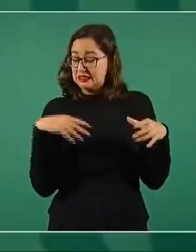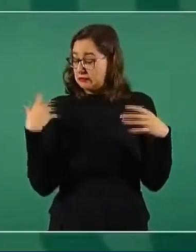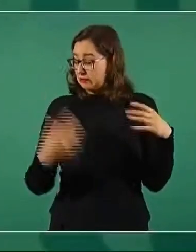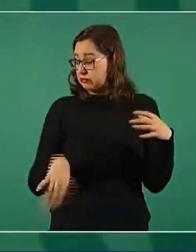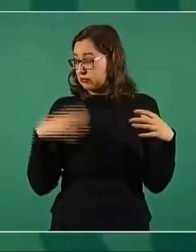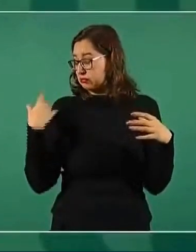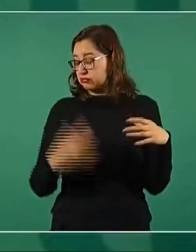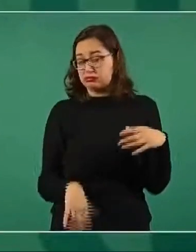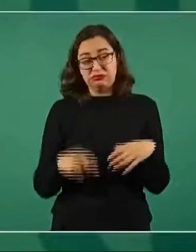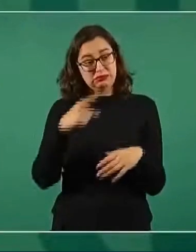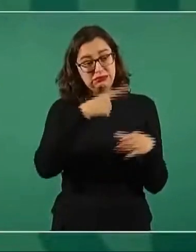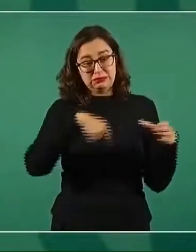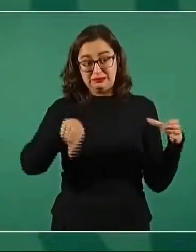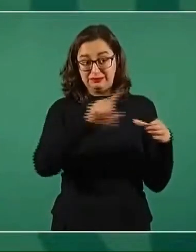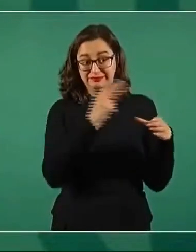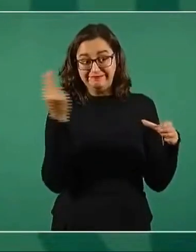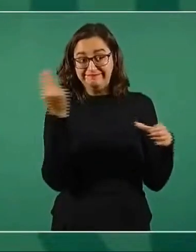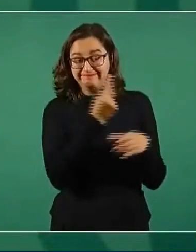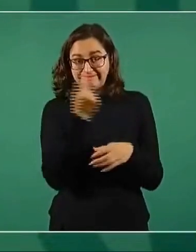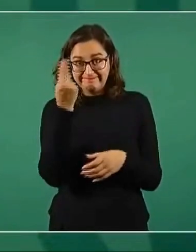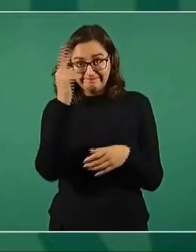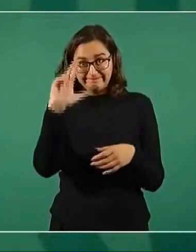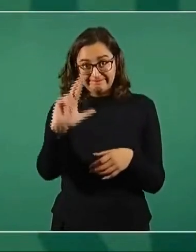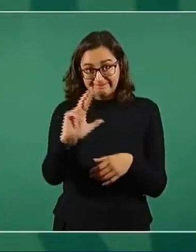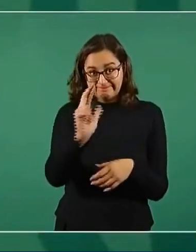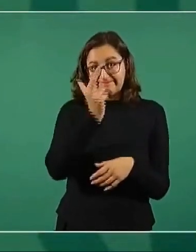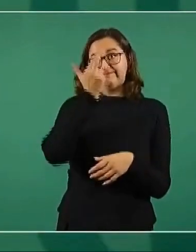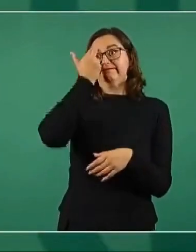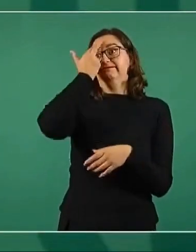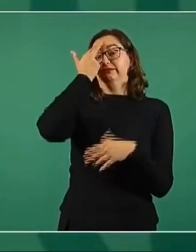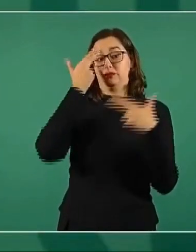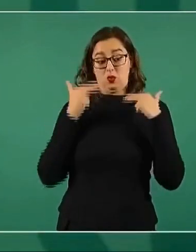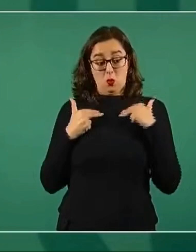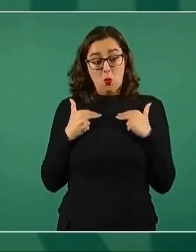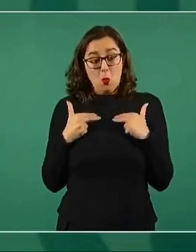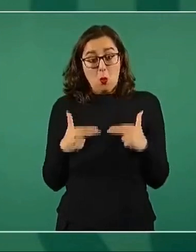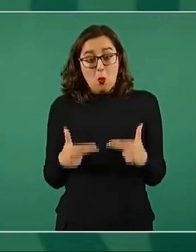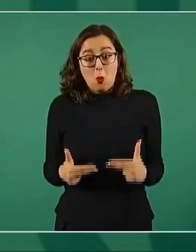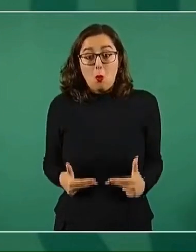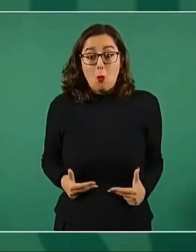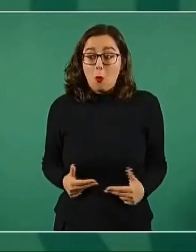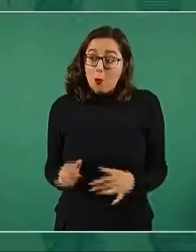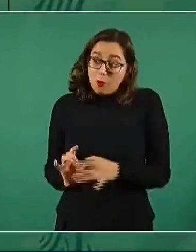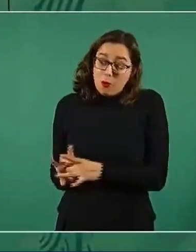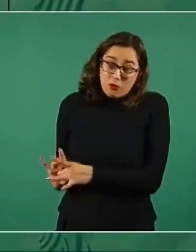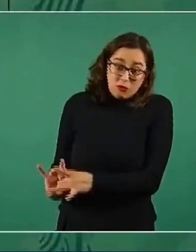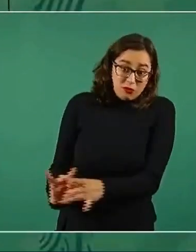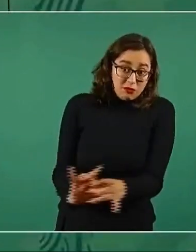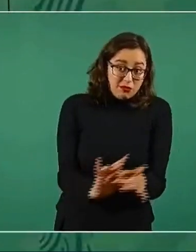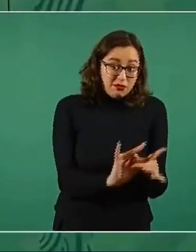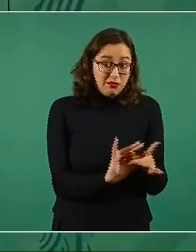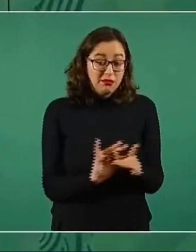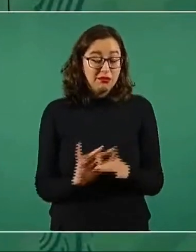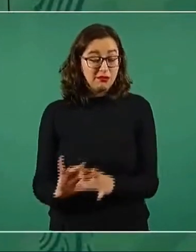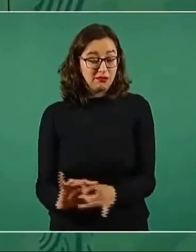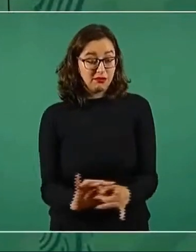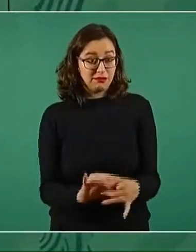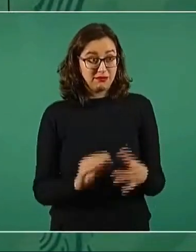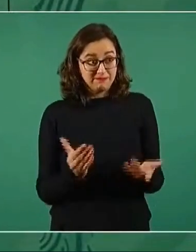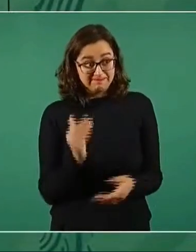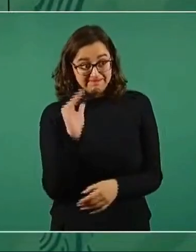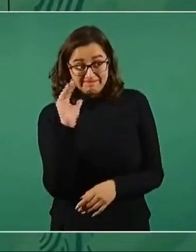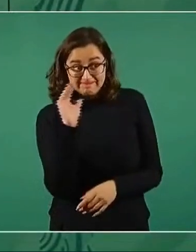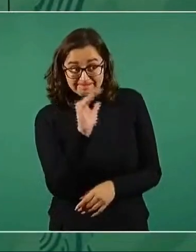humanizarlos, que